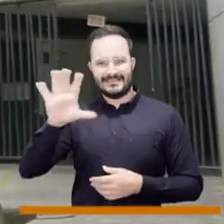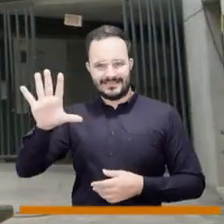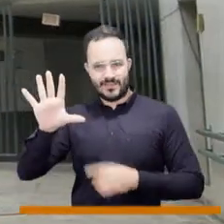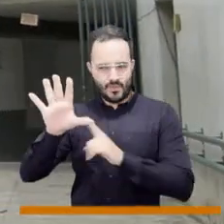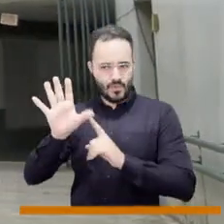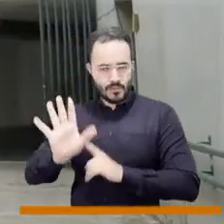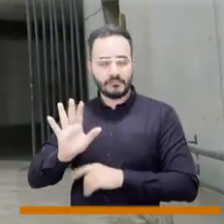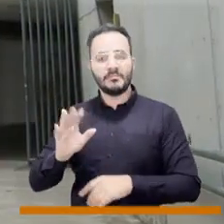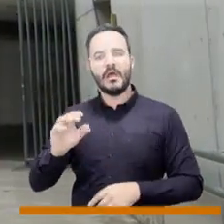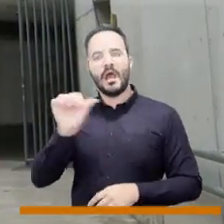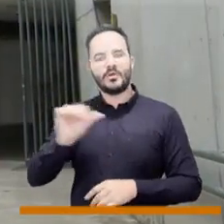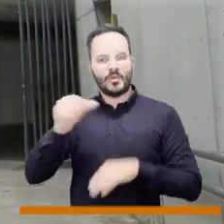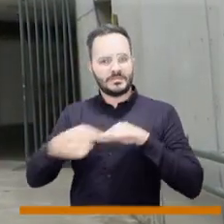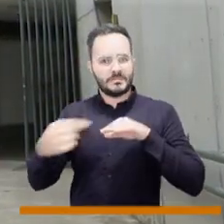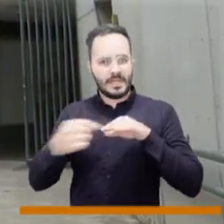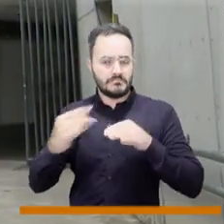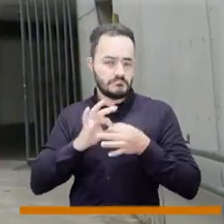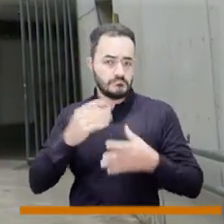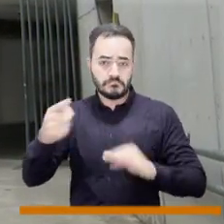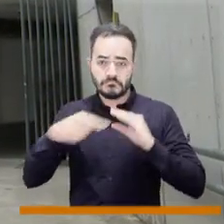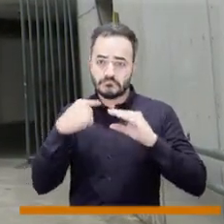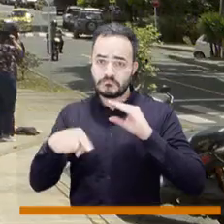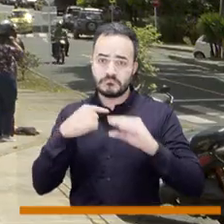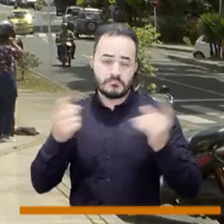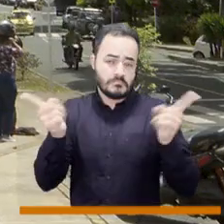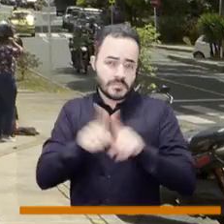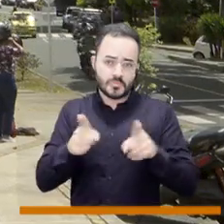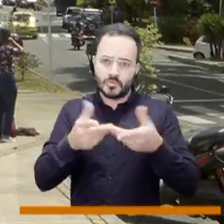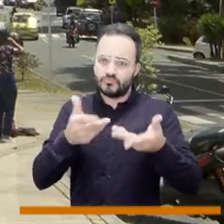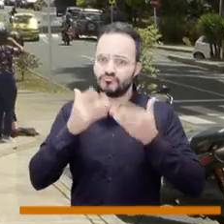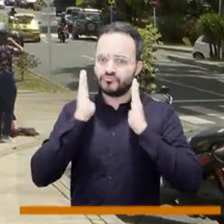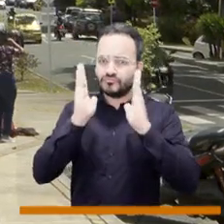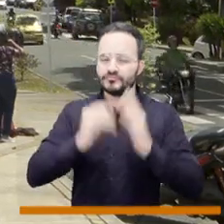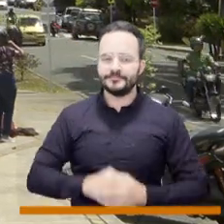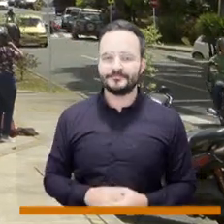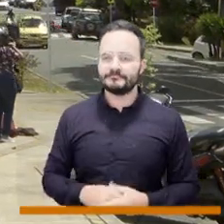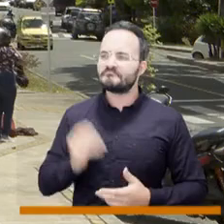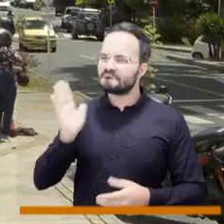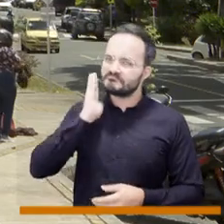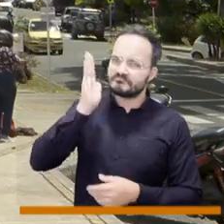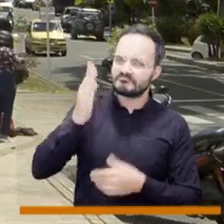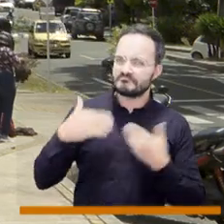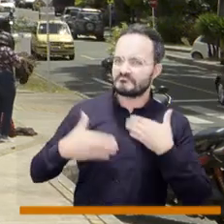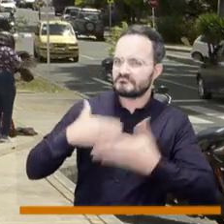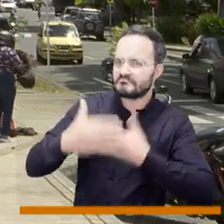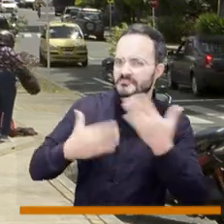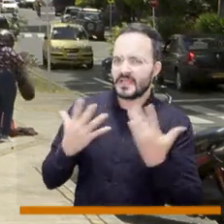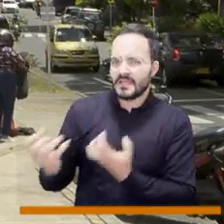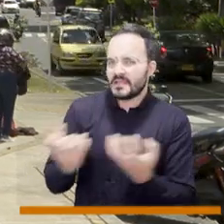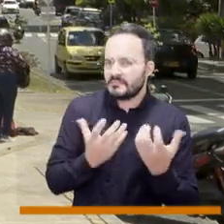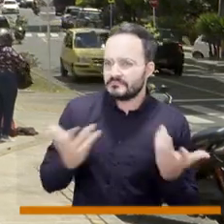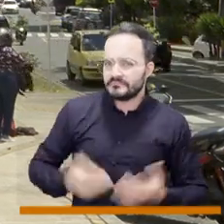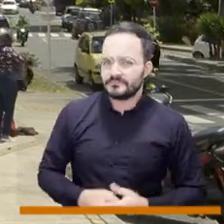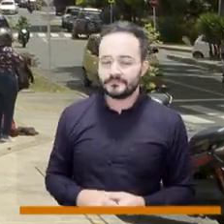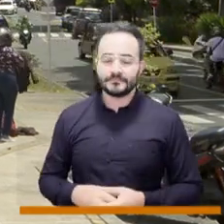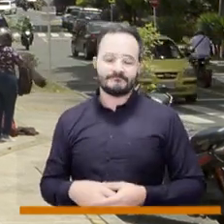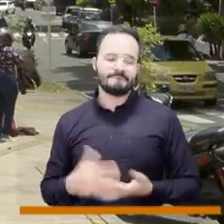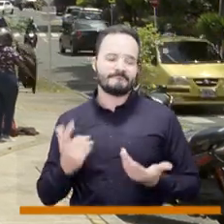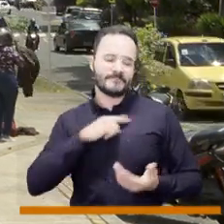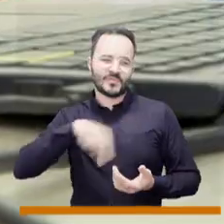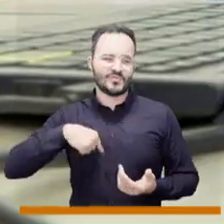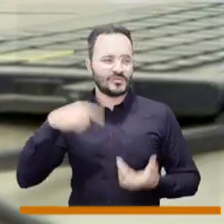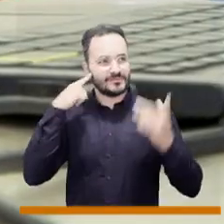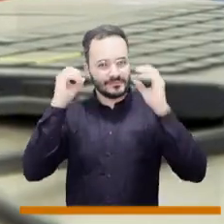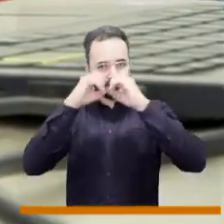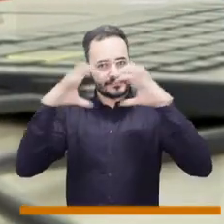recuidartec5.com Bueno Marta, entonces ¿cuáles son esas expectativas que tienen a futuro con la red